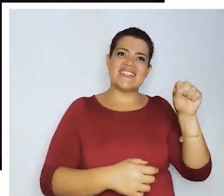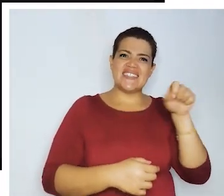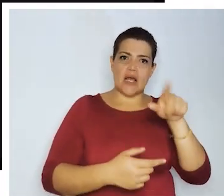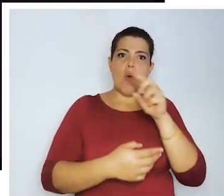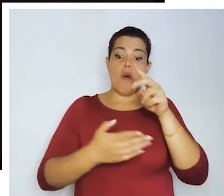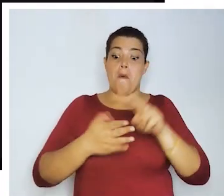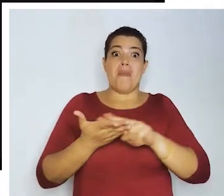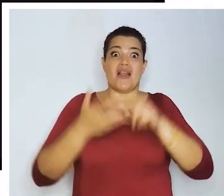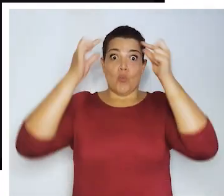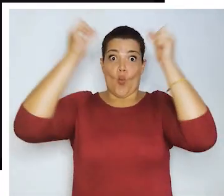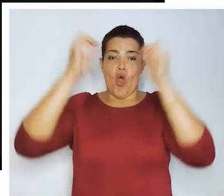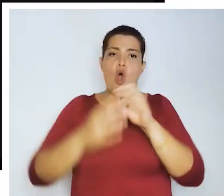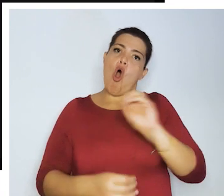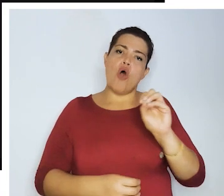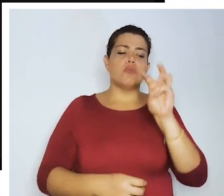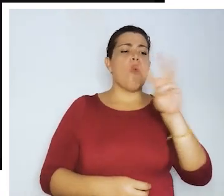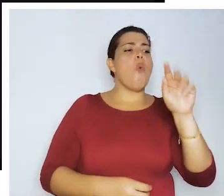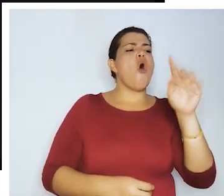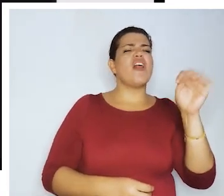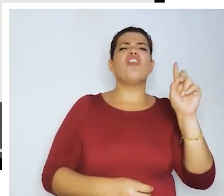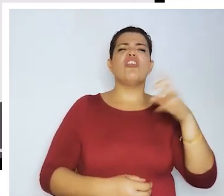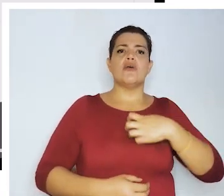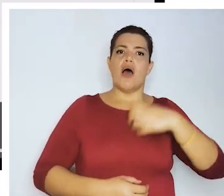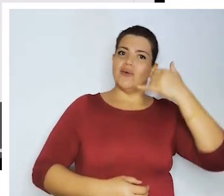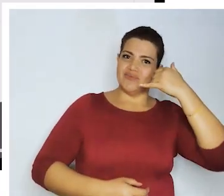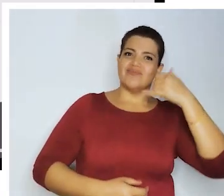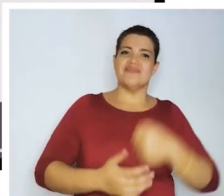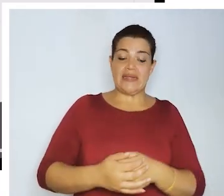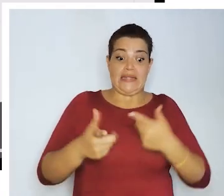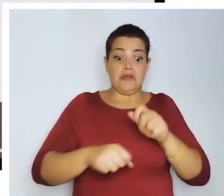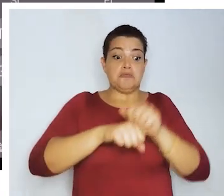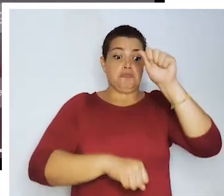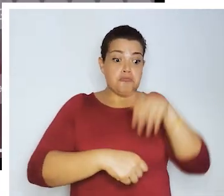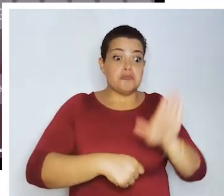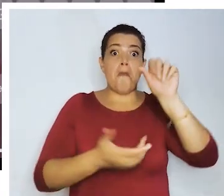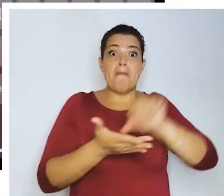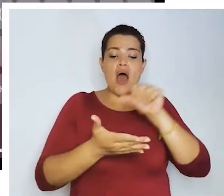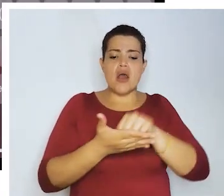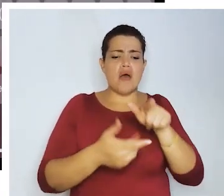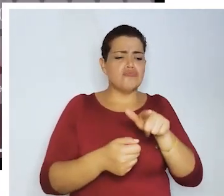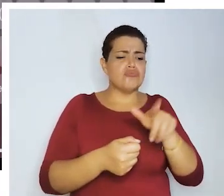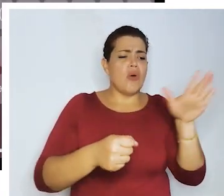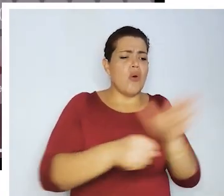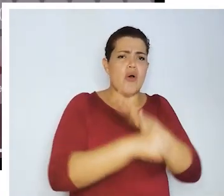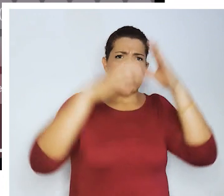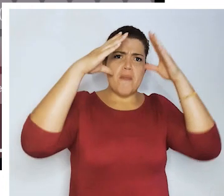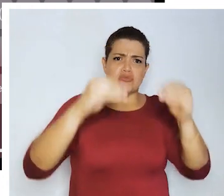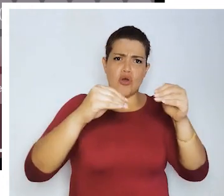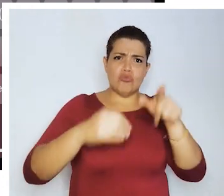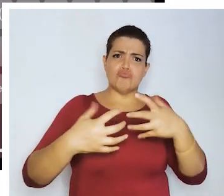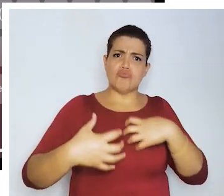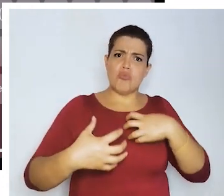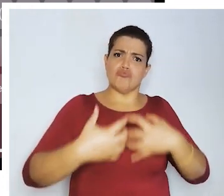Android o Wallet en iOS. Al ingresar a esta página, complete los espacios con la información de su